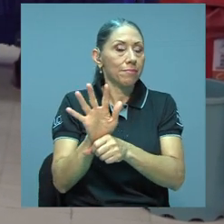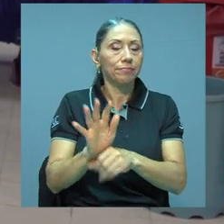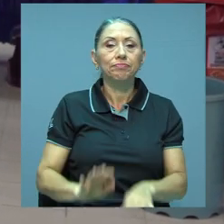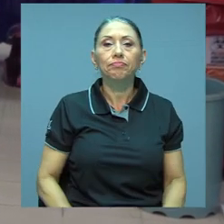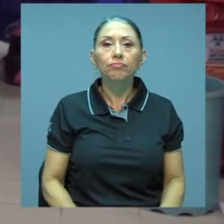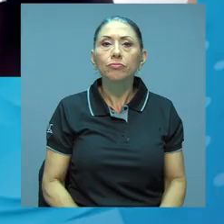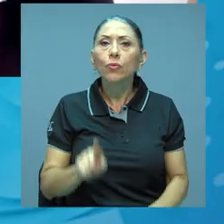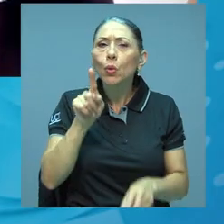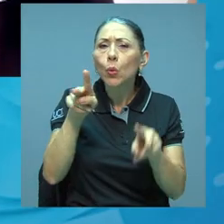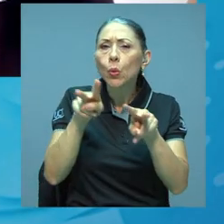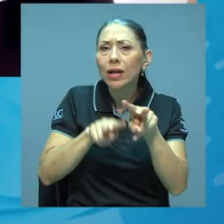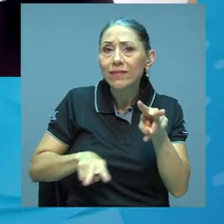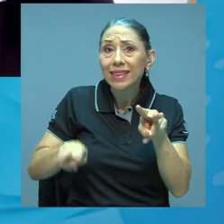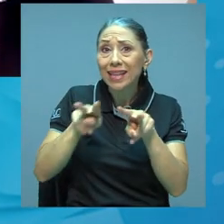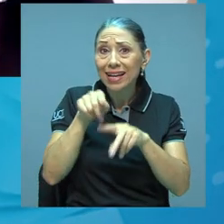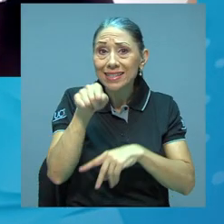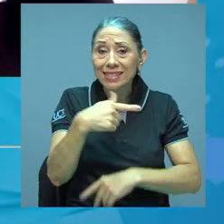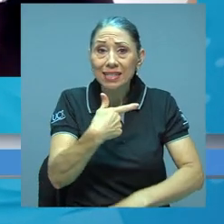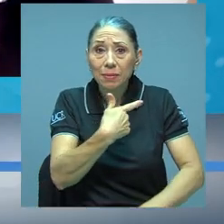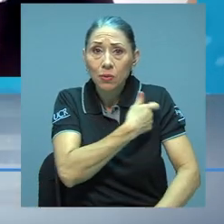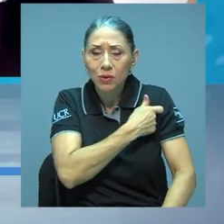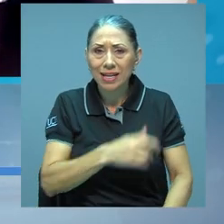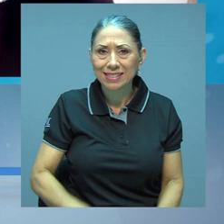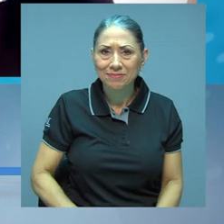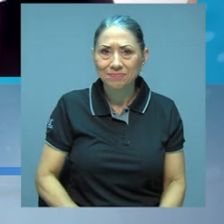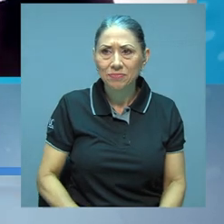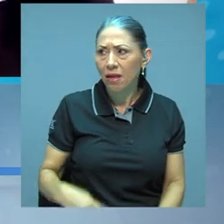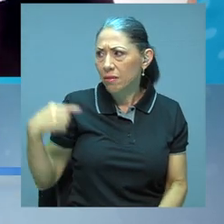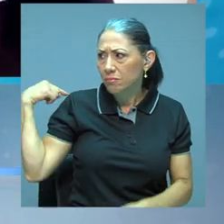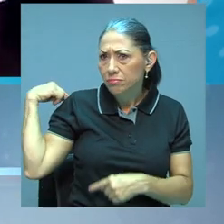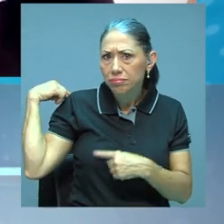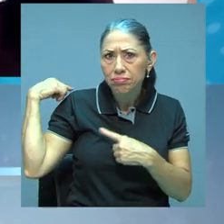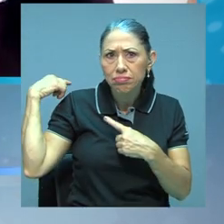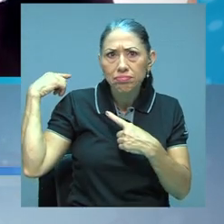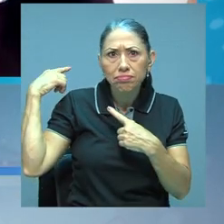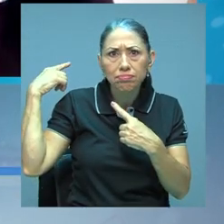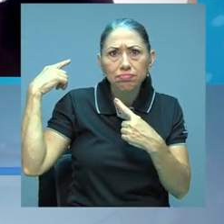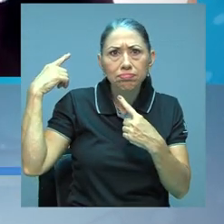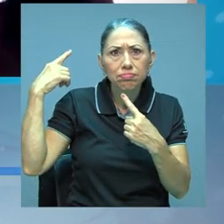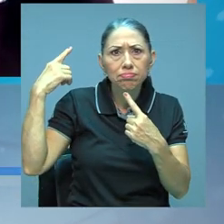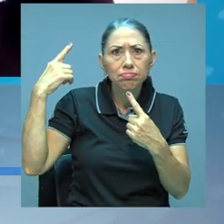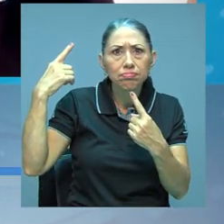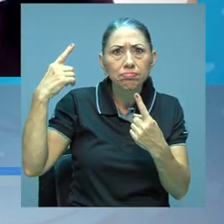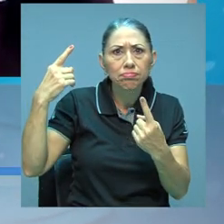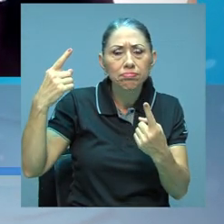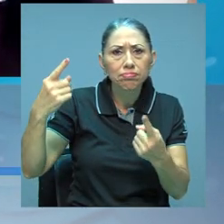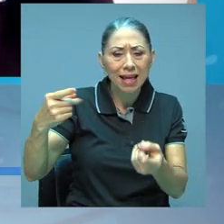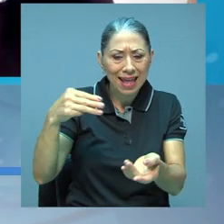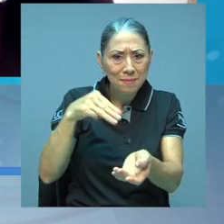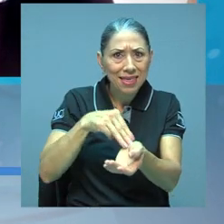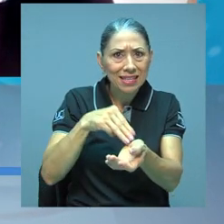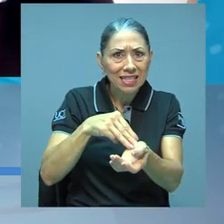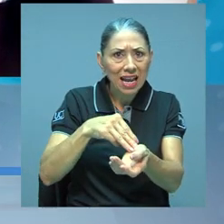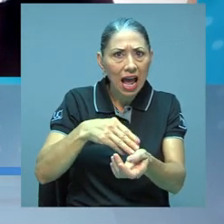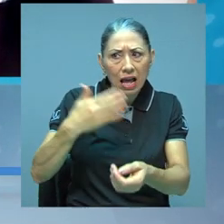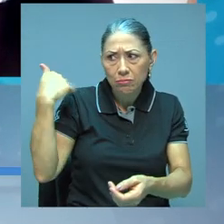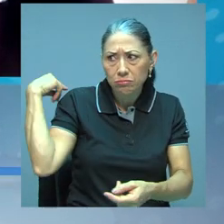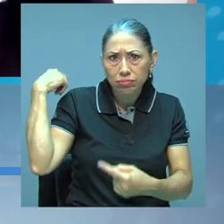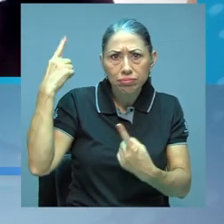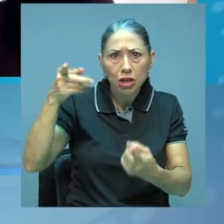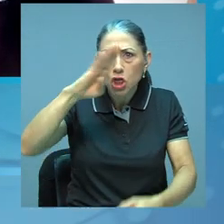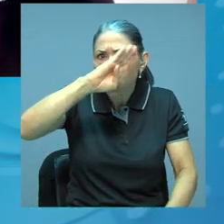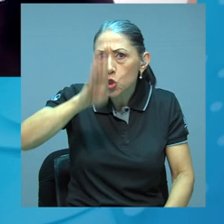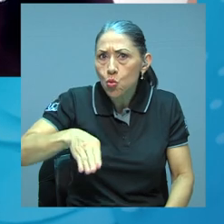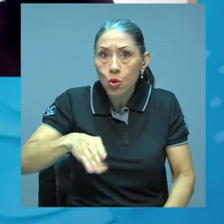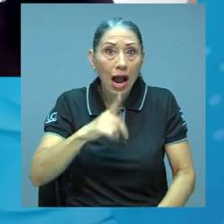Una de las ventajas de estas vacunas es que nunca en la historia de la medicina un fármaco o varios